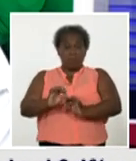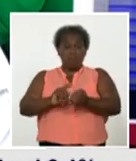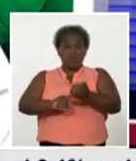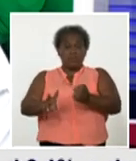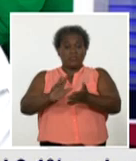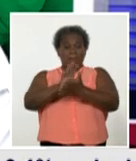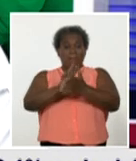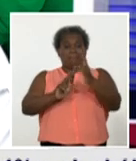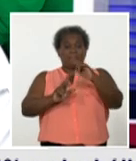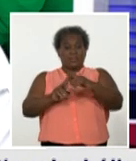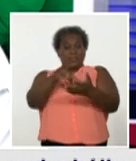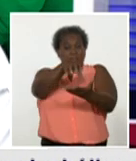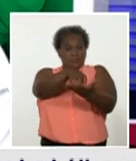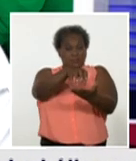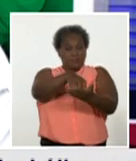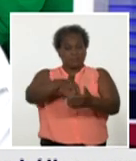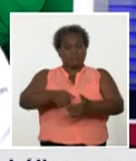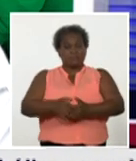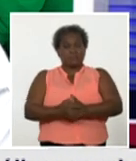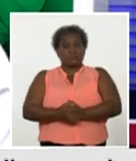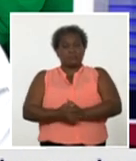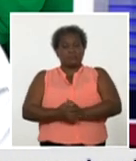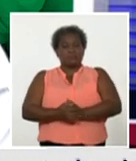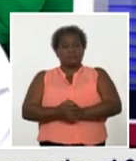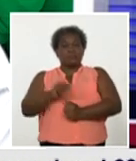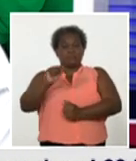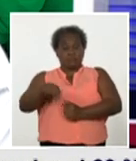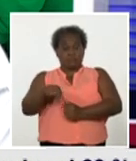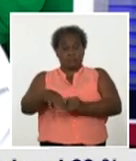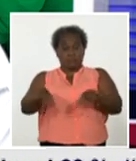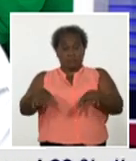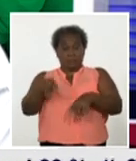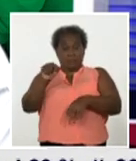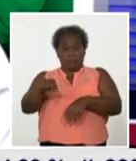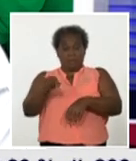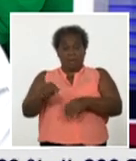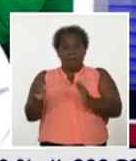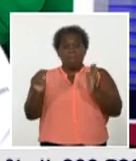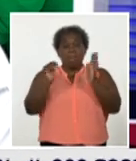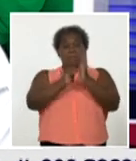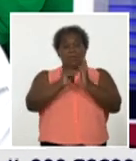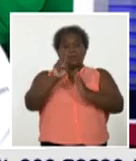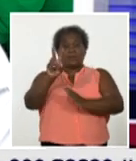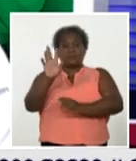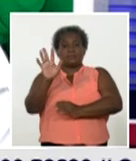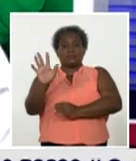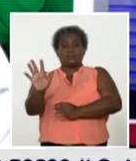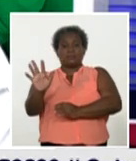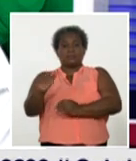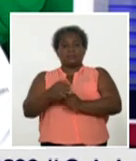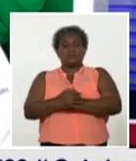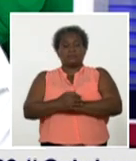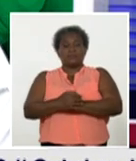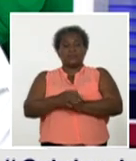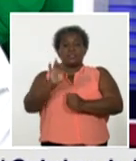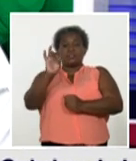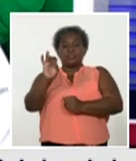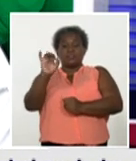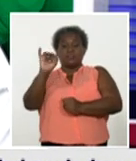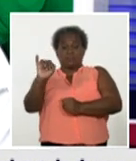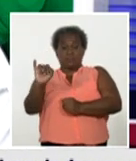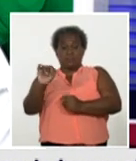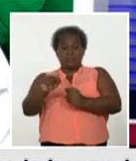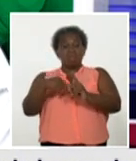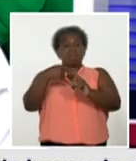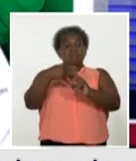Matanza. Casos autóctonos cifra elevada mil veinticinco setenta y seis más que el